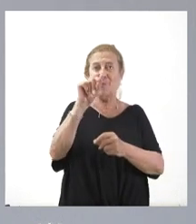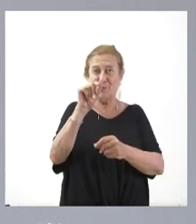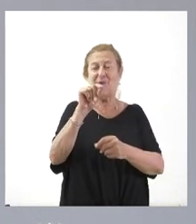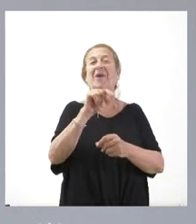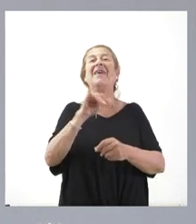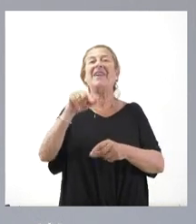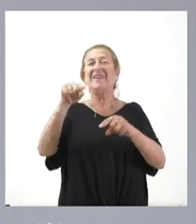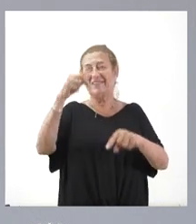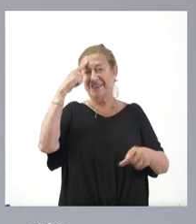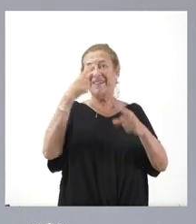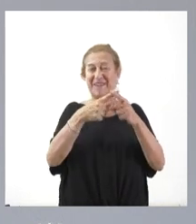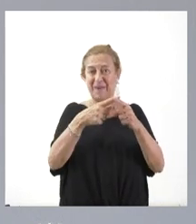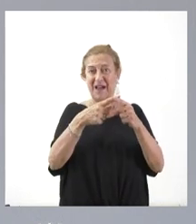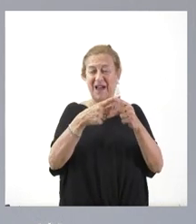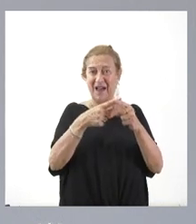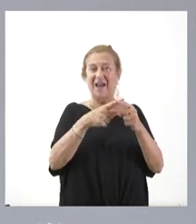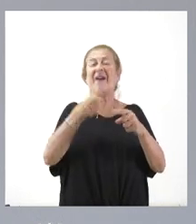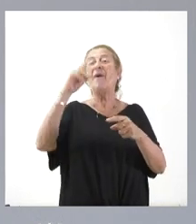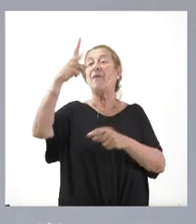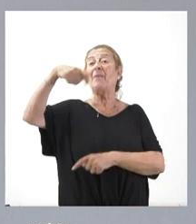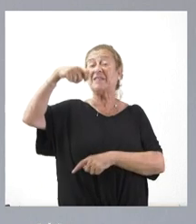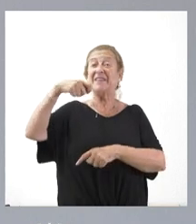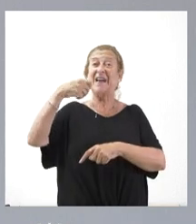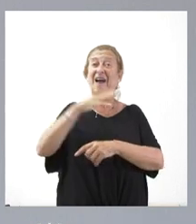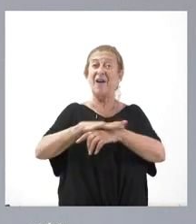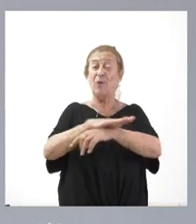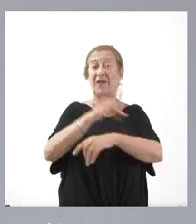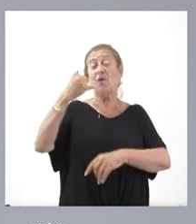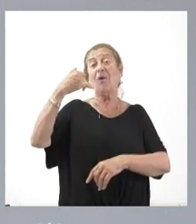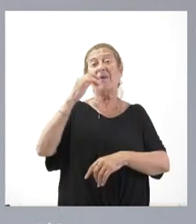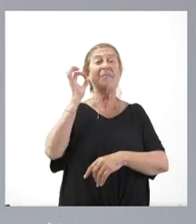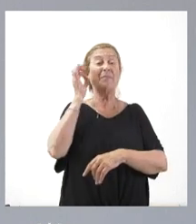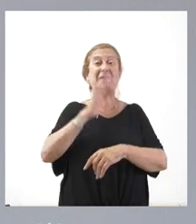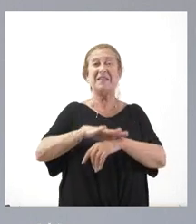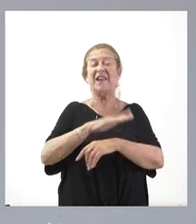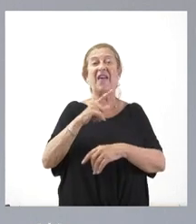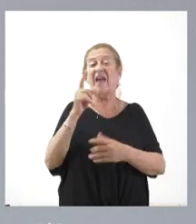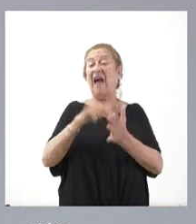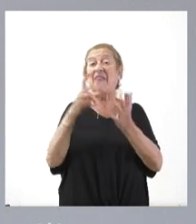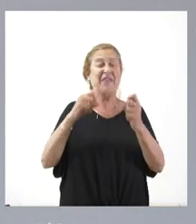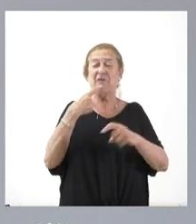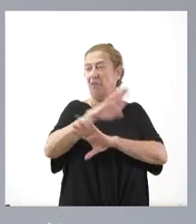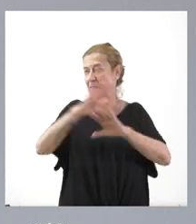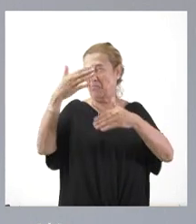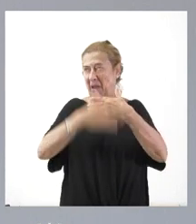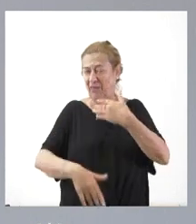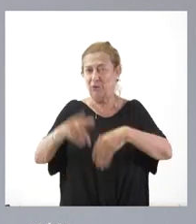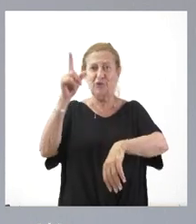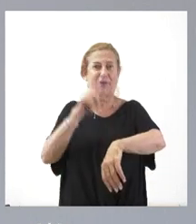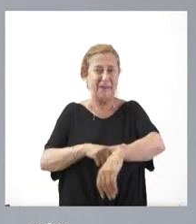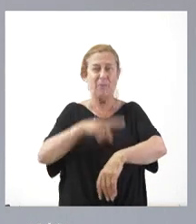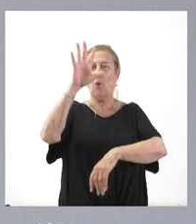Y sobre este aspecto, la vicepresidenta del Gobierno y ministra de Hacienda no planteó ni plazos, ni tiempos, ni